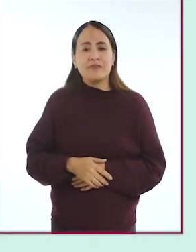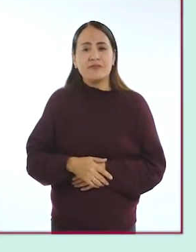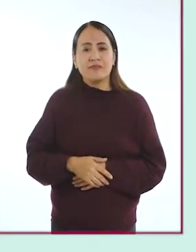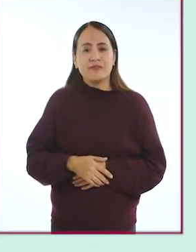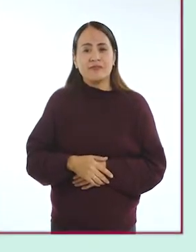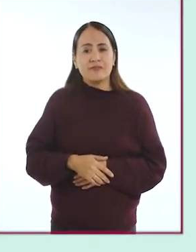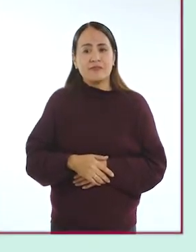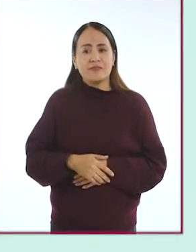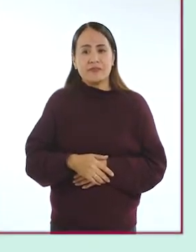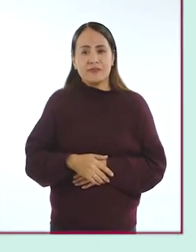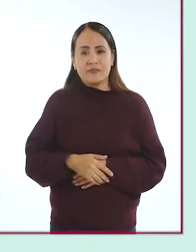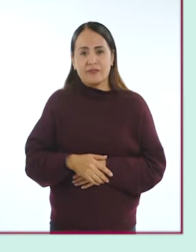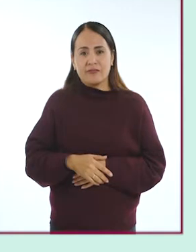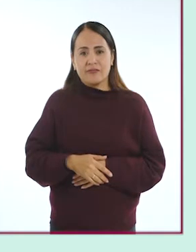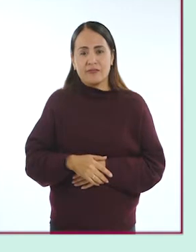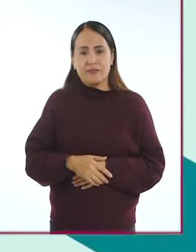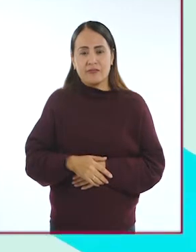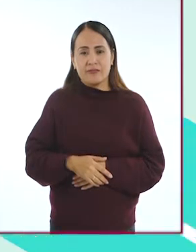Movilidad.